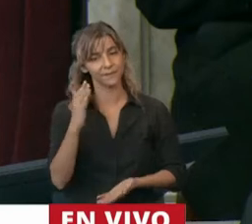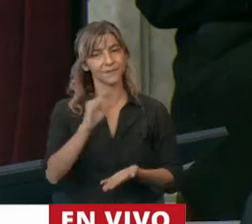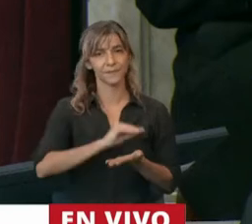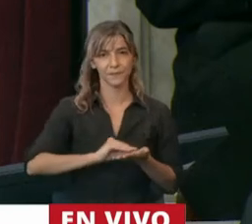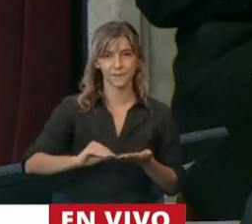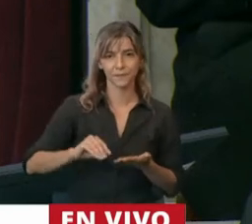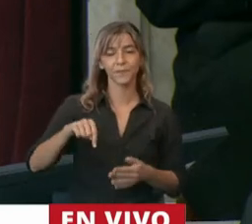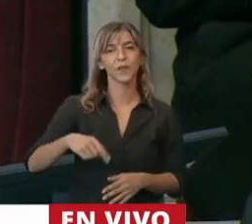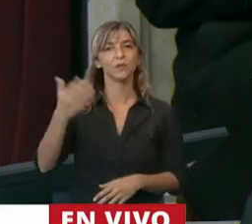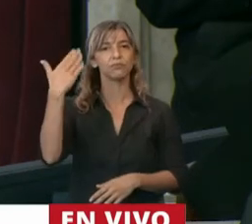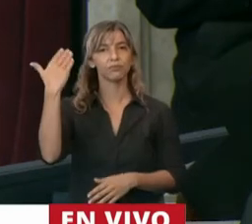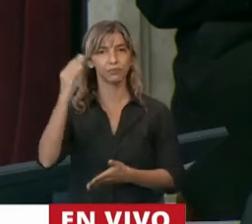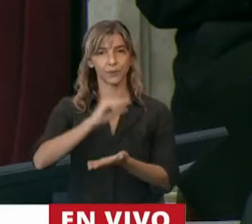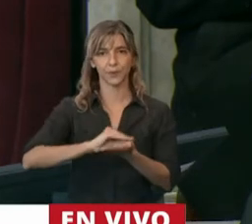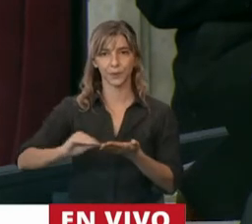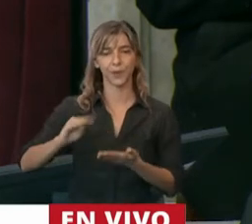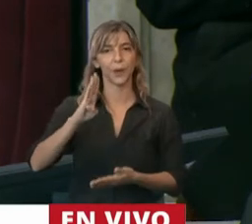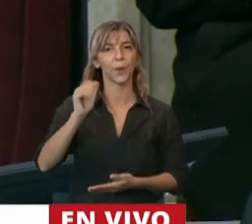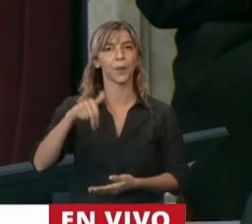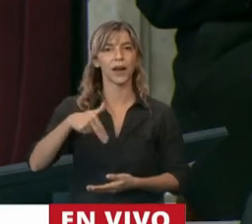Tiene la palabra la diputada Karina Banfi.